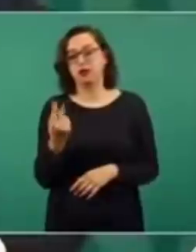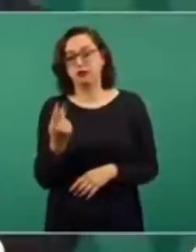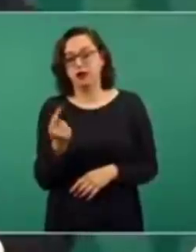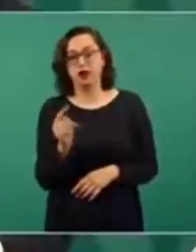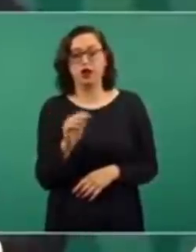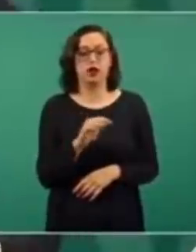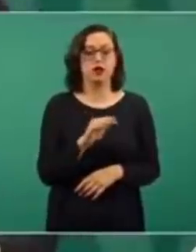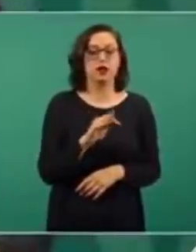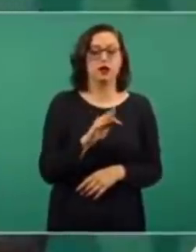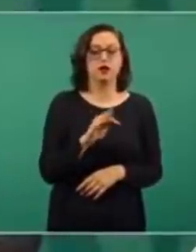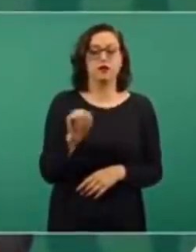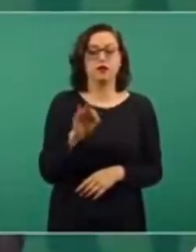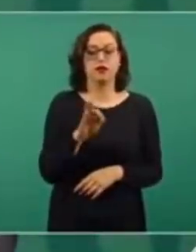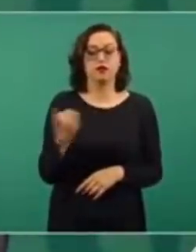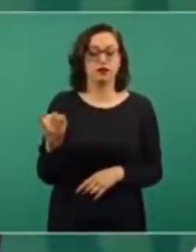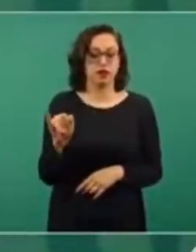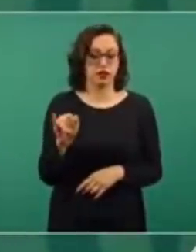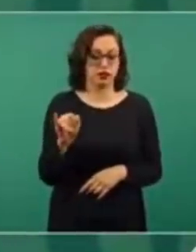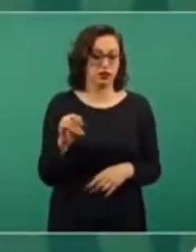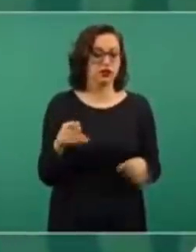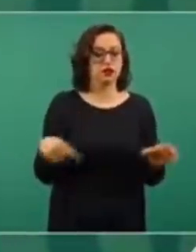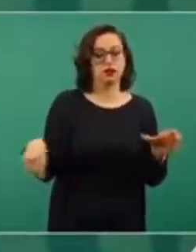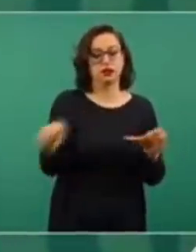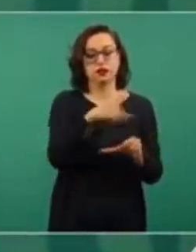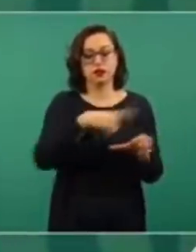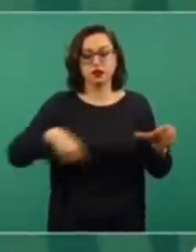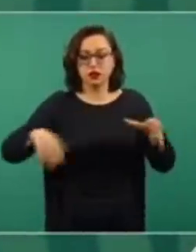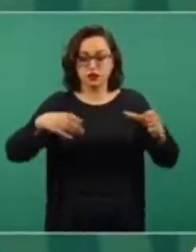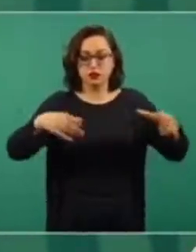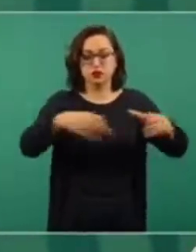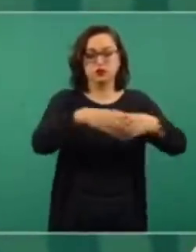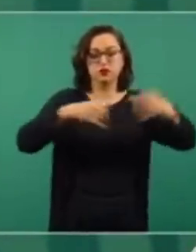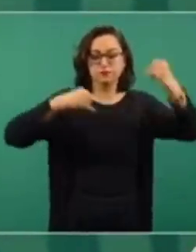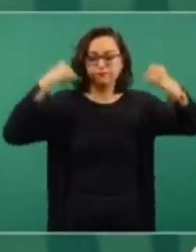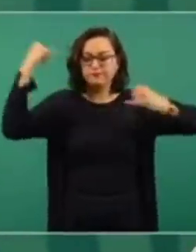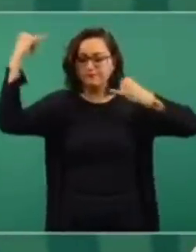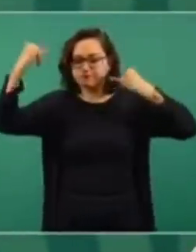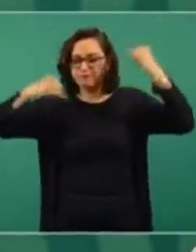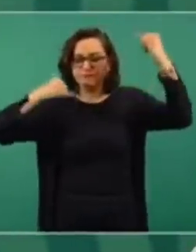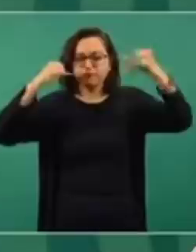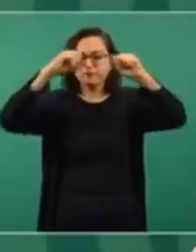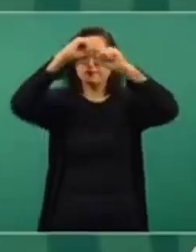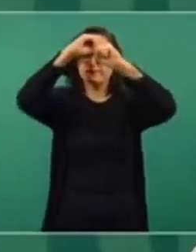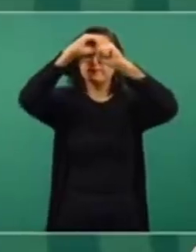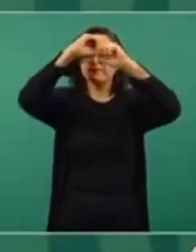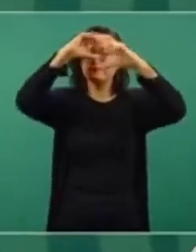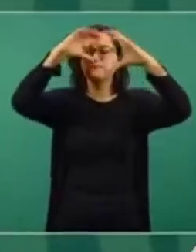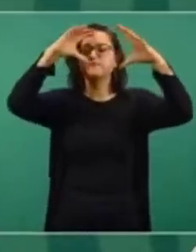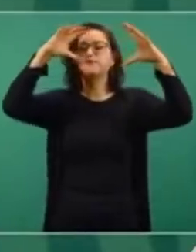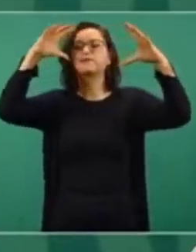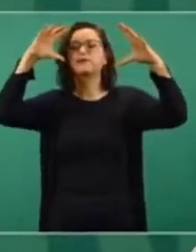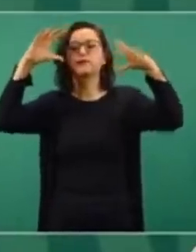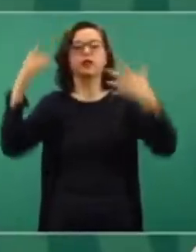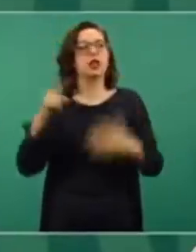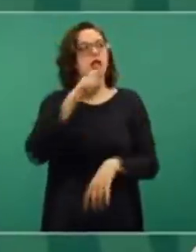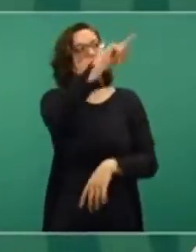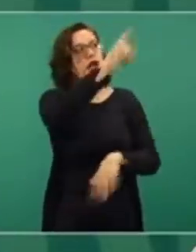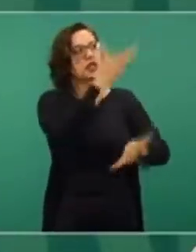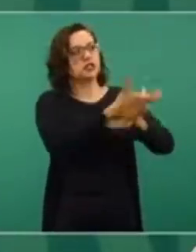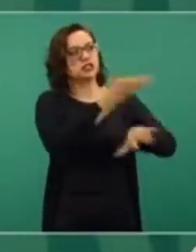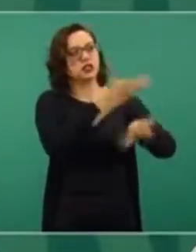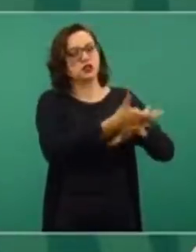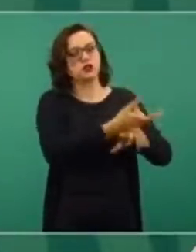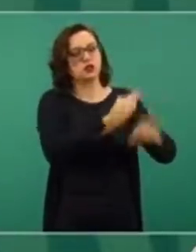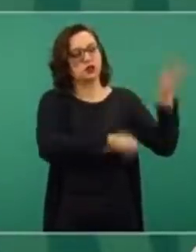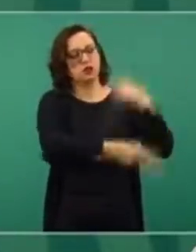siempre imaginan que van a venir de Estados Unidos a regañarnos,